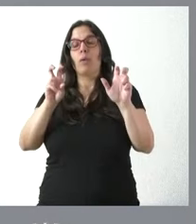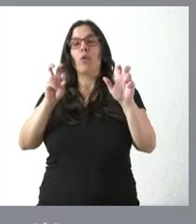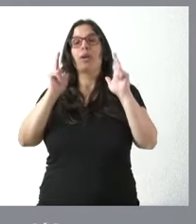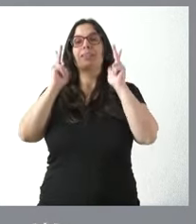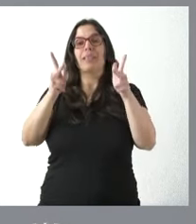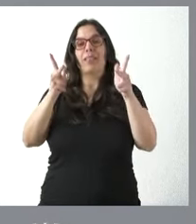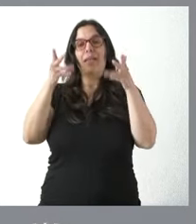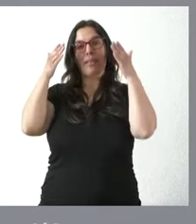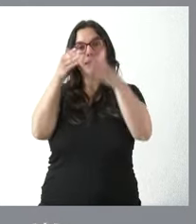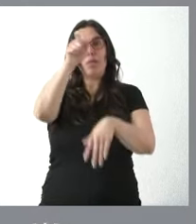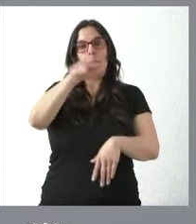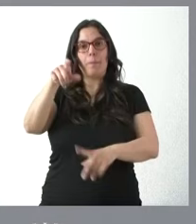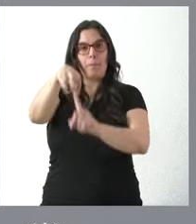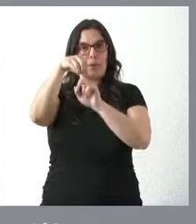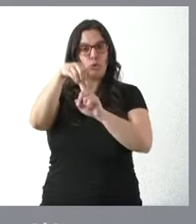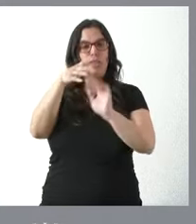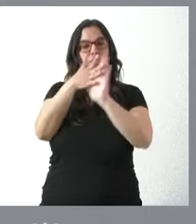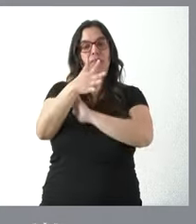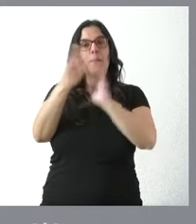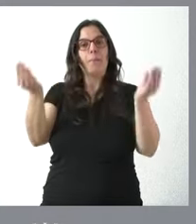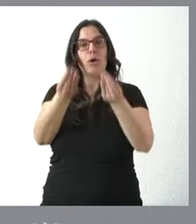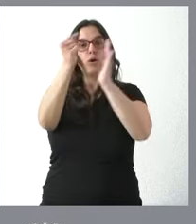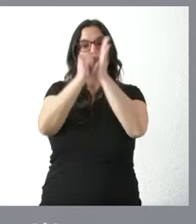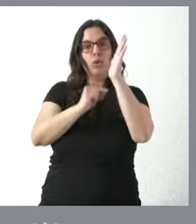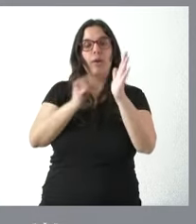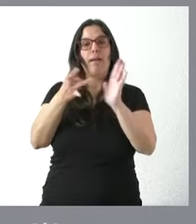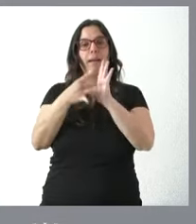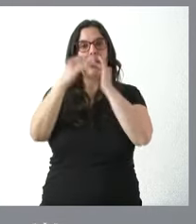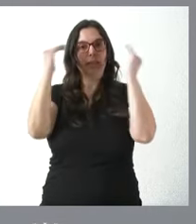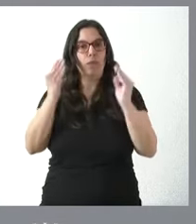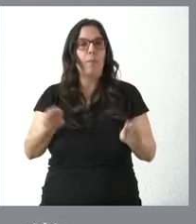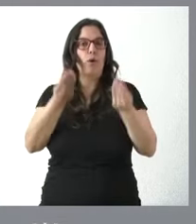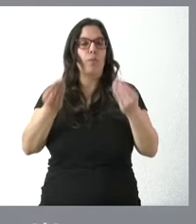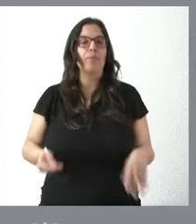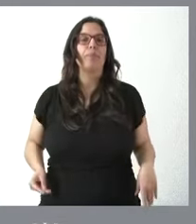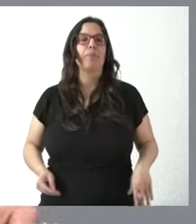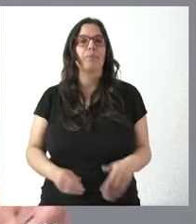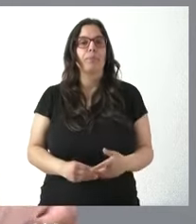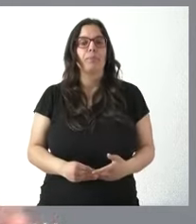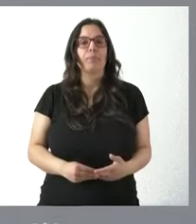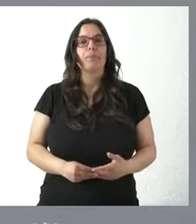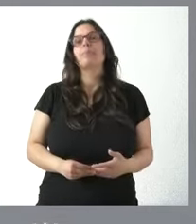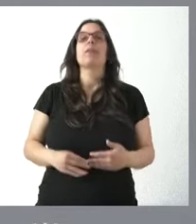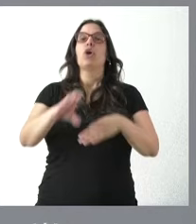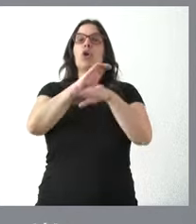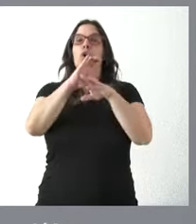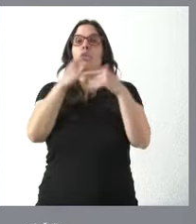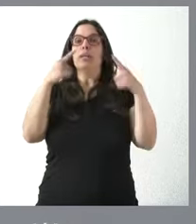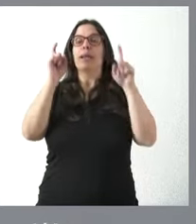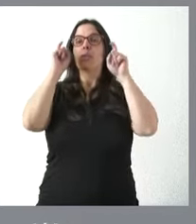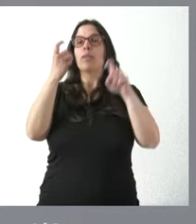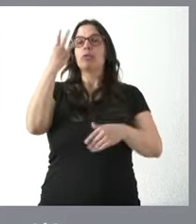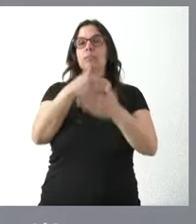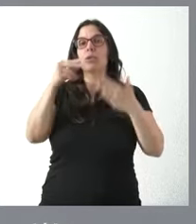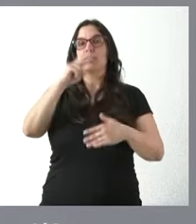centrada en la persona, con el fin de mejorar las condiciones de centro y la calidad de atención a sus residentes. En la Consejería de Educación, más de 3